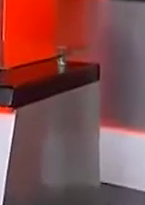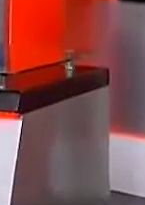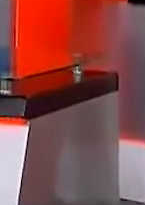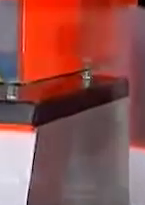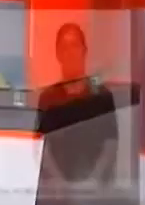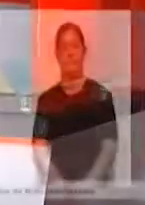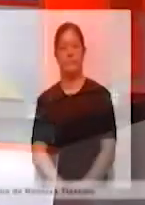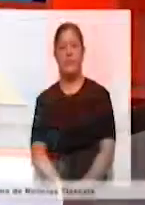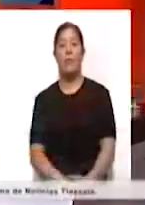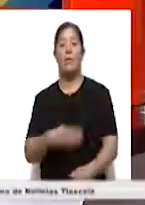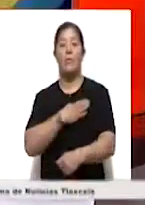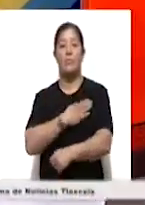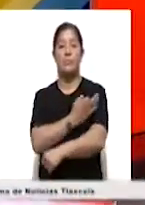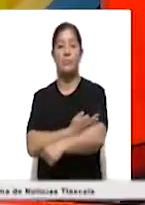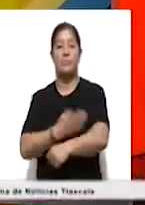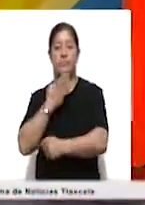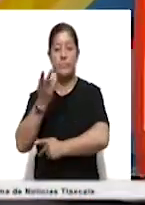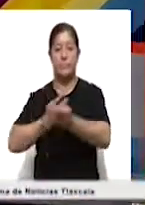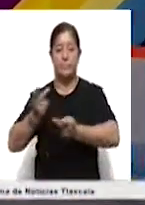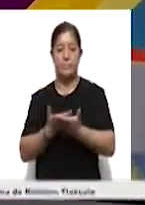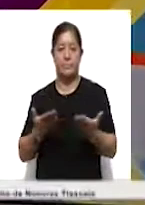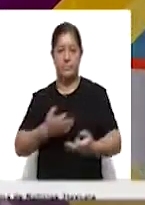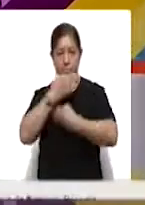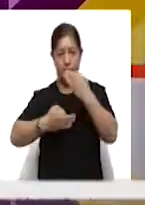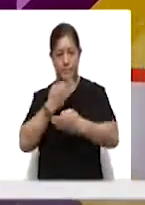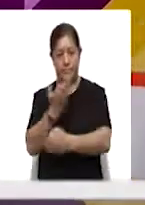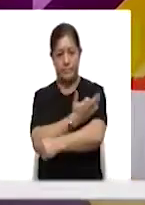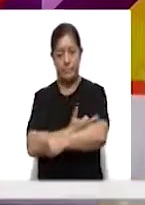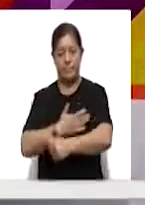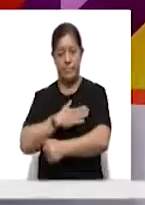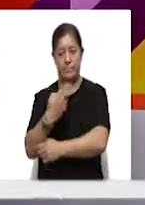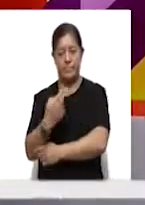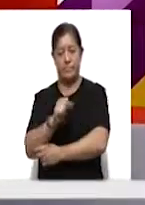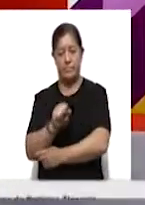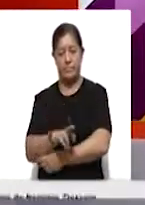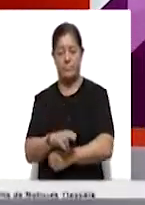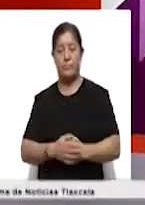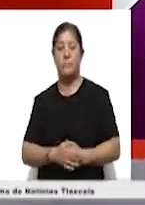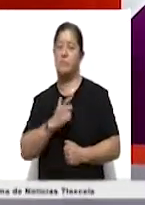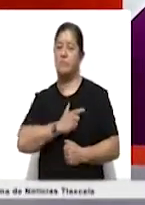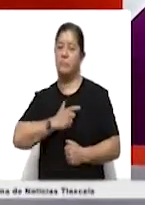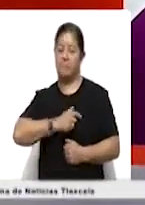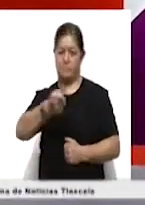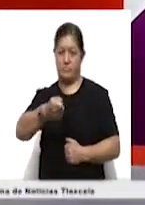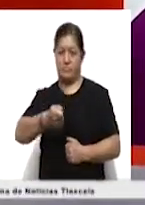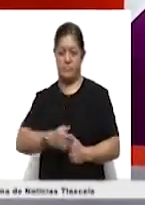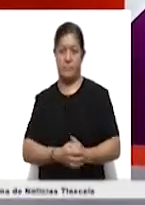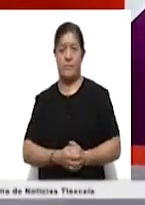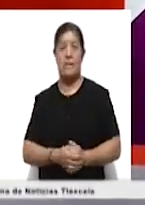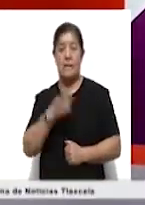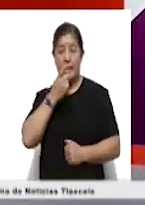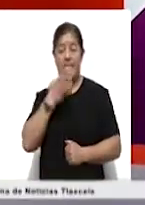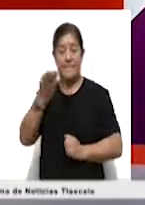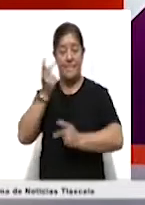Muy buenas tardes, bienvenidas, bienvenidos a la emisión Vespertina de Ahora Noticias. Mi nombre es Susan Munguía, me da mucho gusto saludarles y darles la